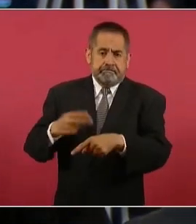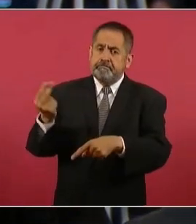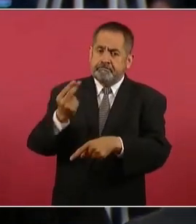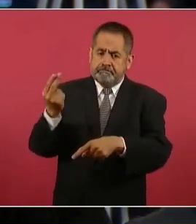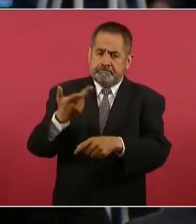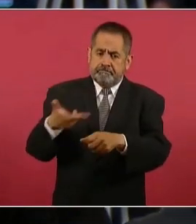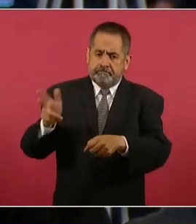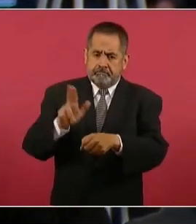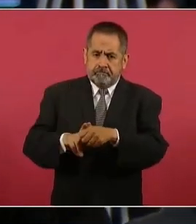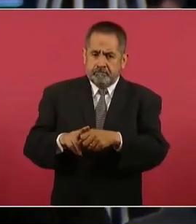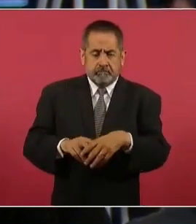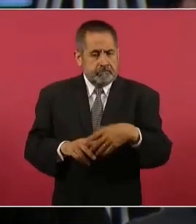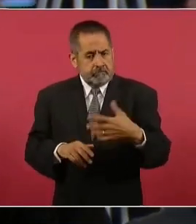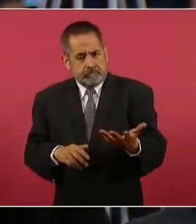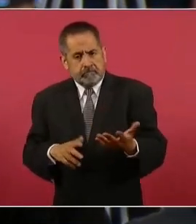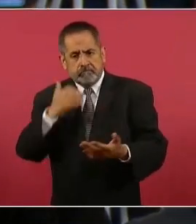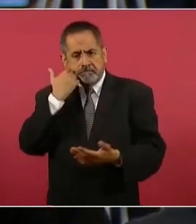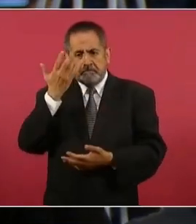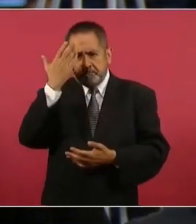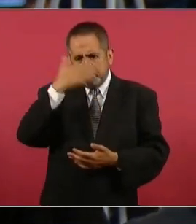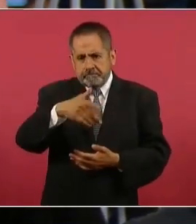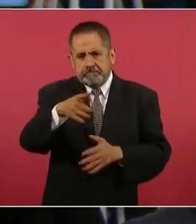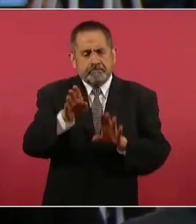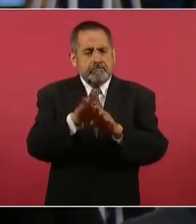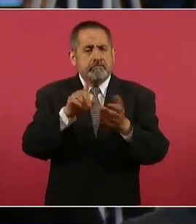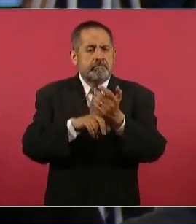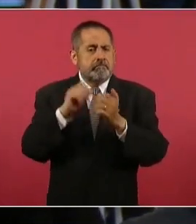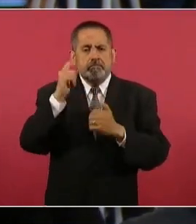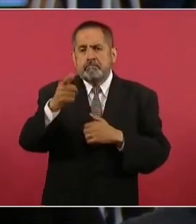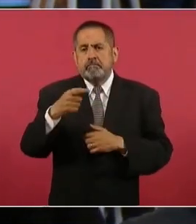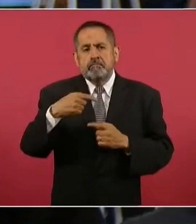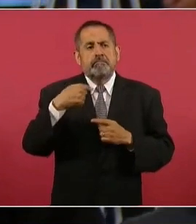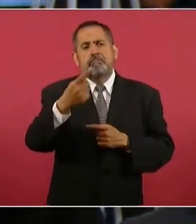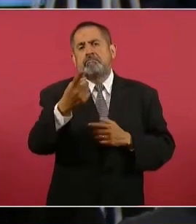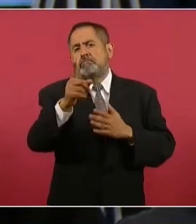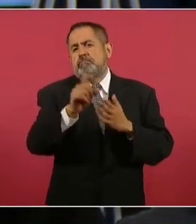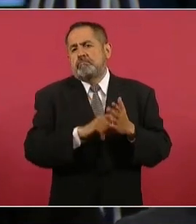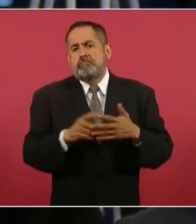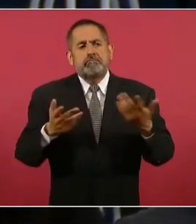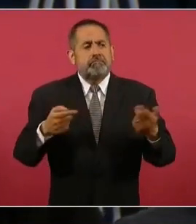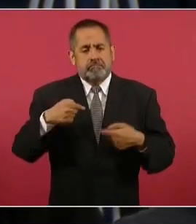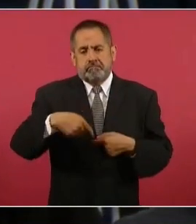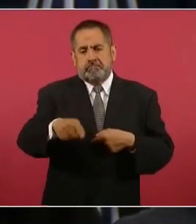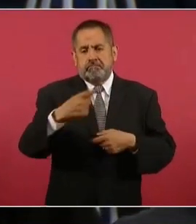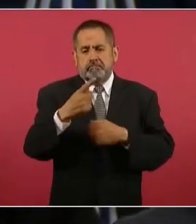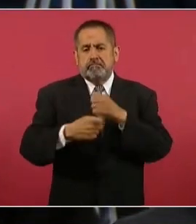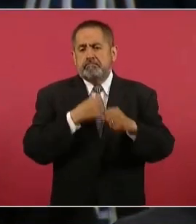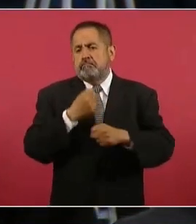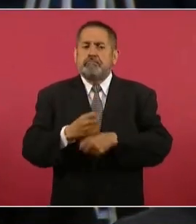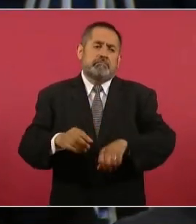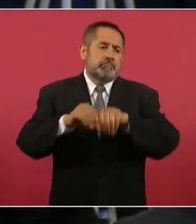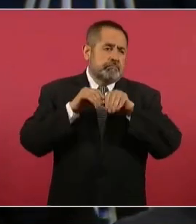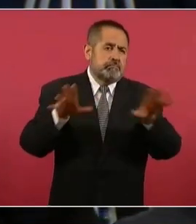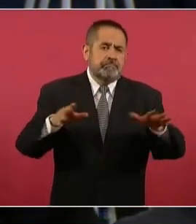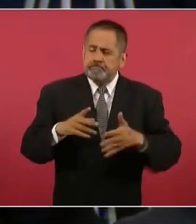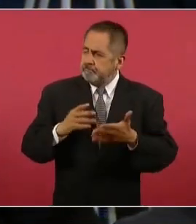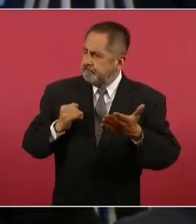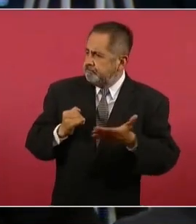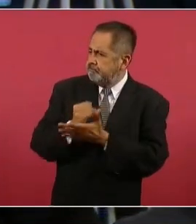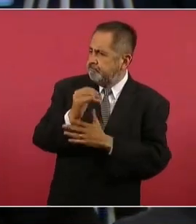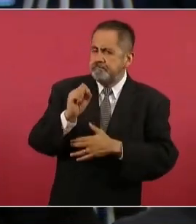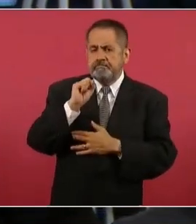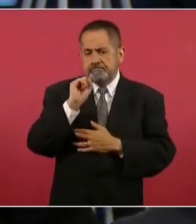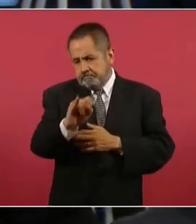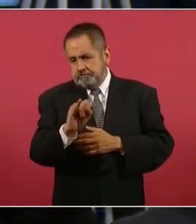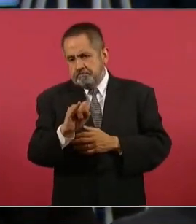saber, presidente, si pudiera plantearse algún mes, si fuera este mismo año, que se estuviera decidiendo esto de